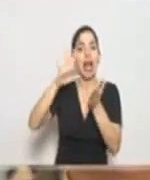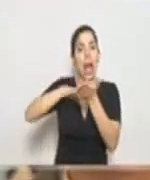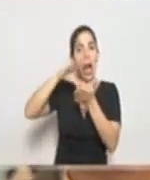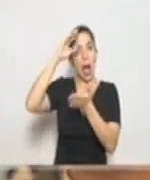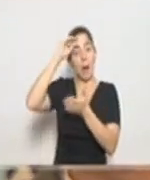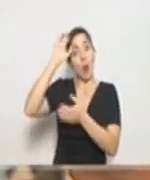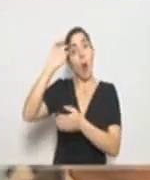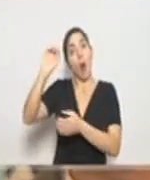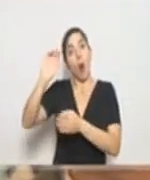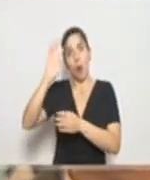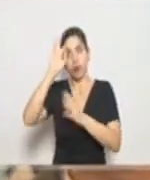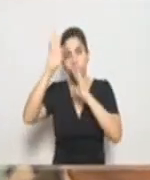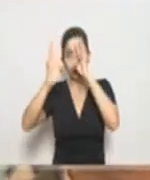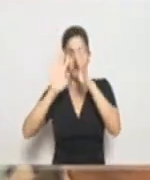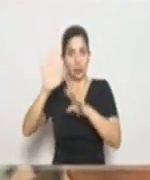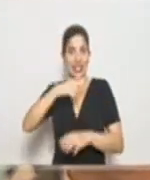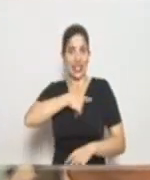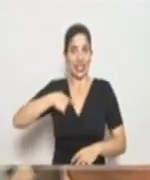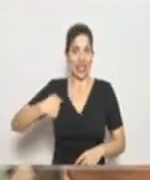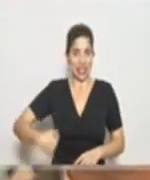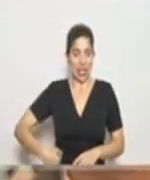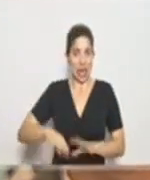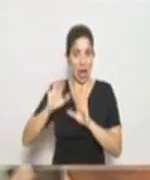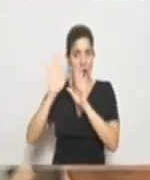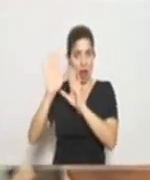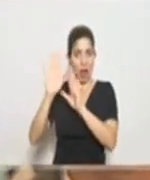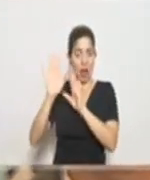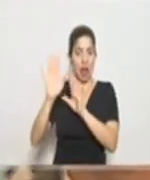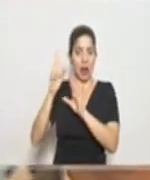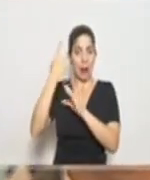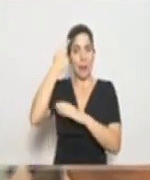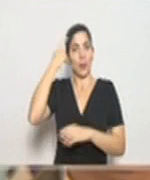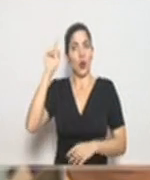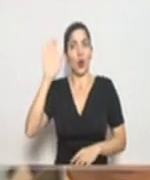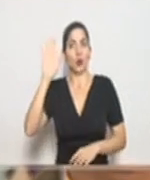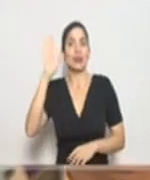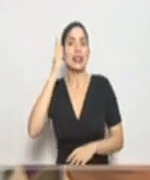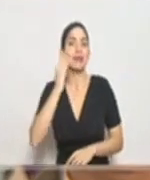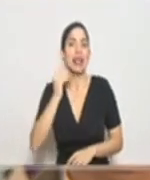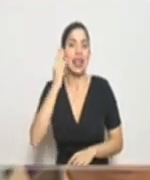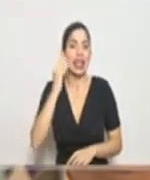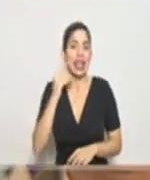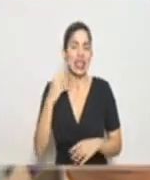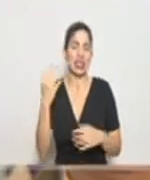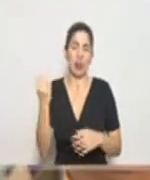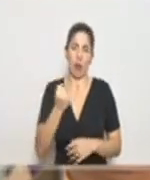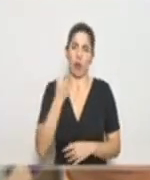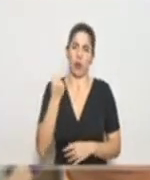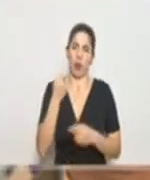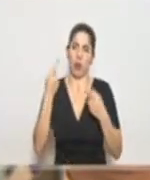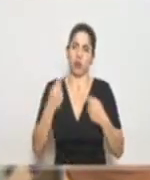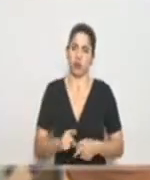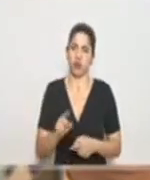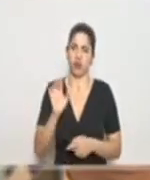desarrollaron los chinos en esa experiencia tan dramática que se vivió en las